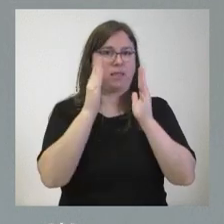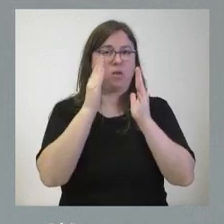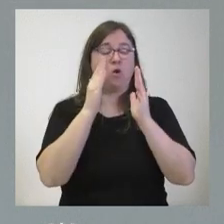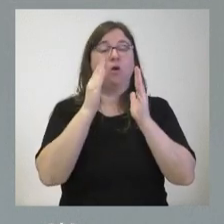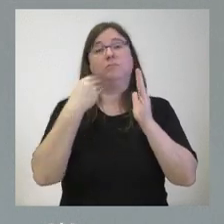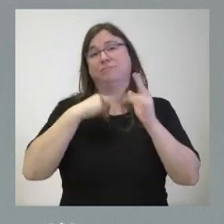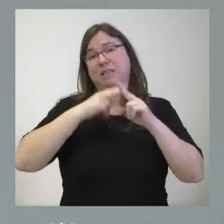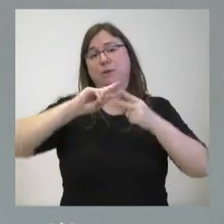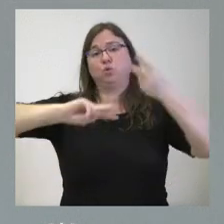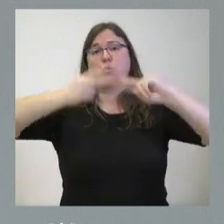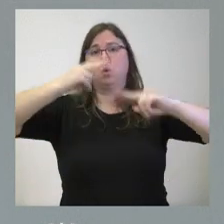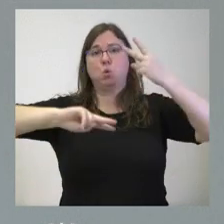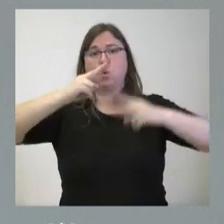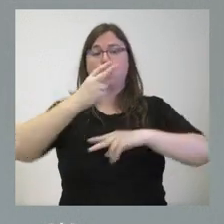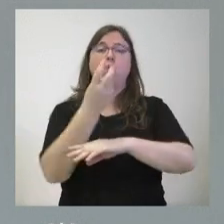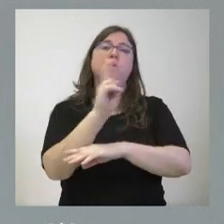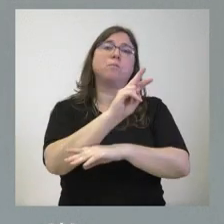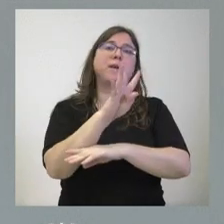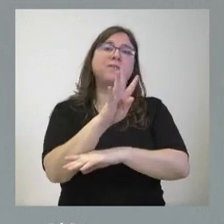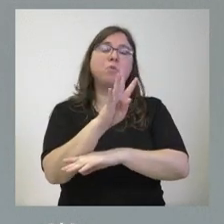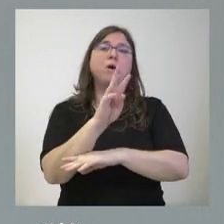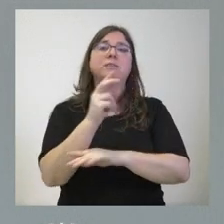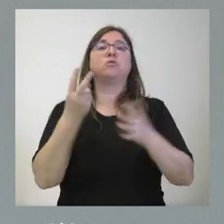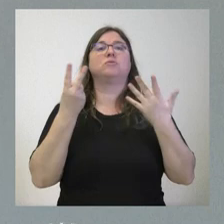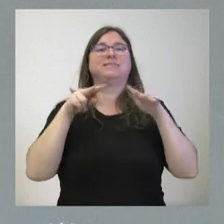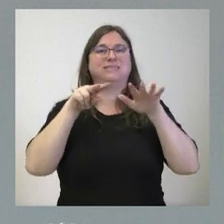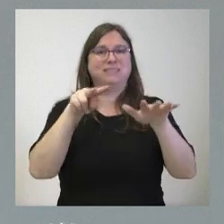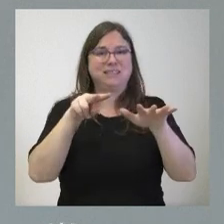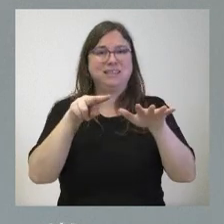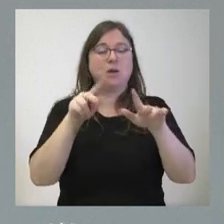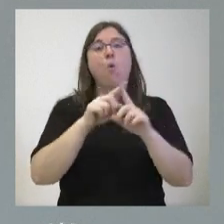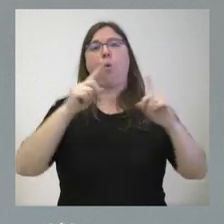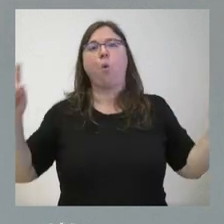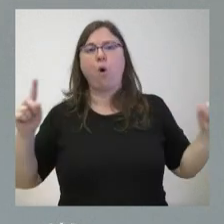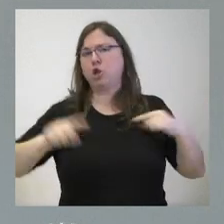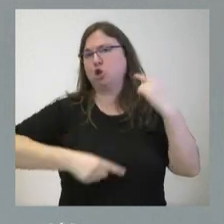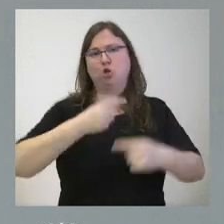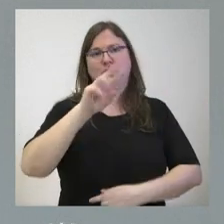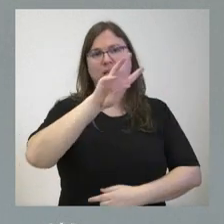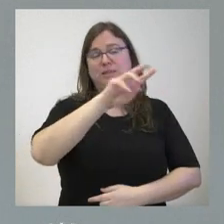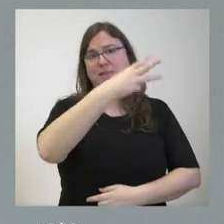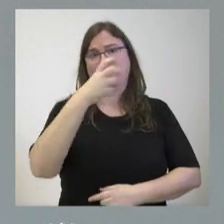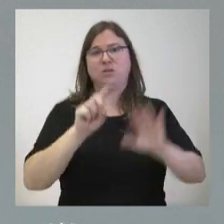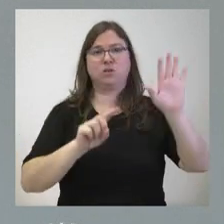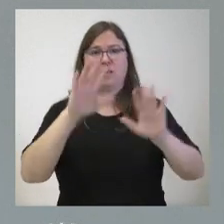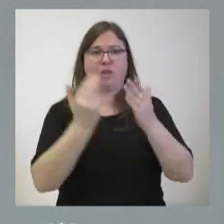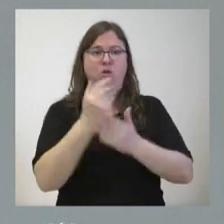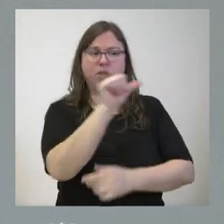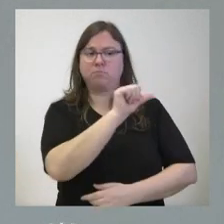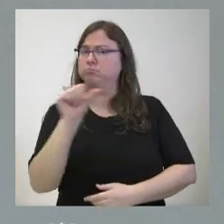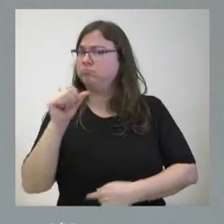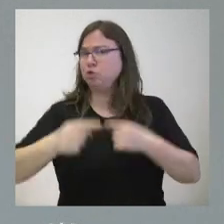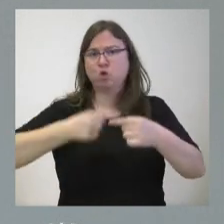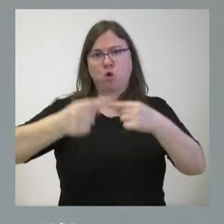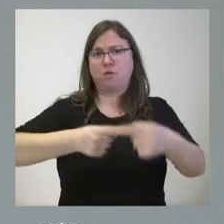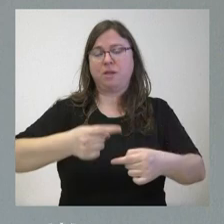turnos, 24 horas de atención, siete días a la semana, 365 días al año, son los que van a requerir un mayor esfuerzo, porque, lógicamente, son en los